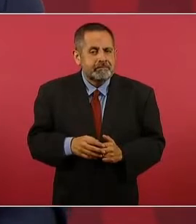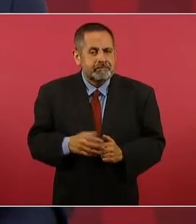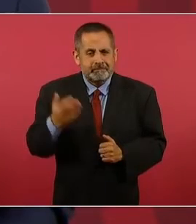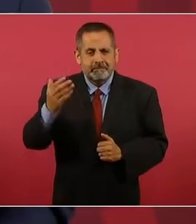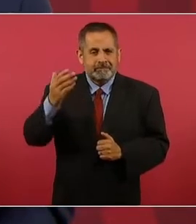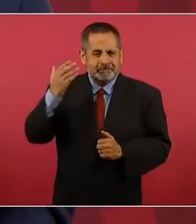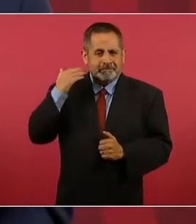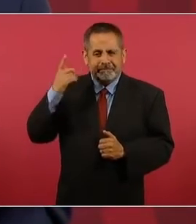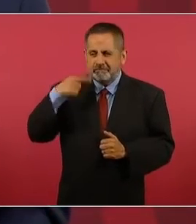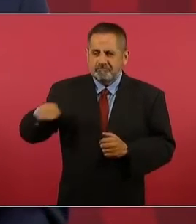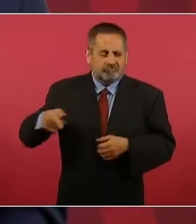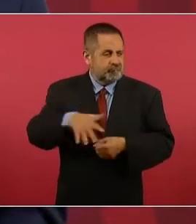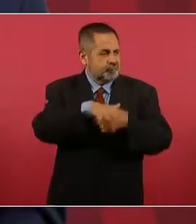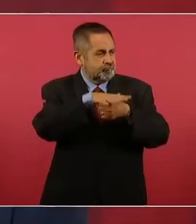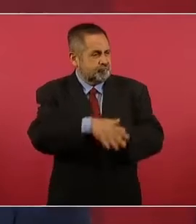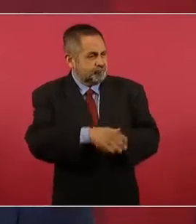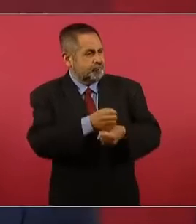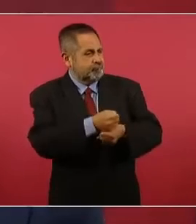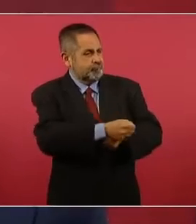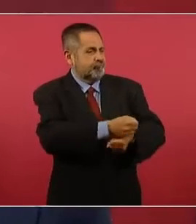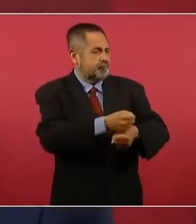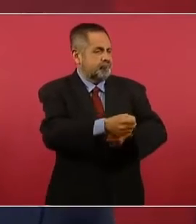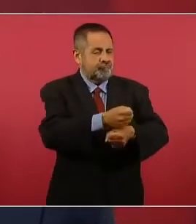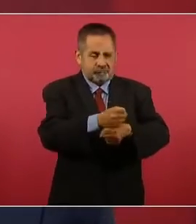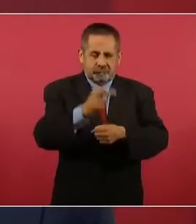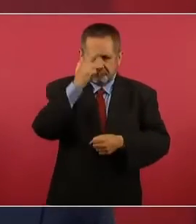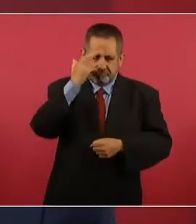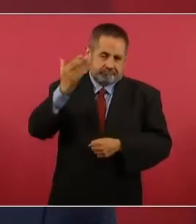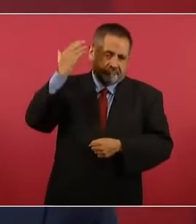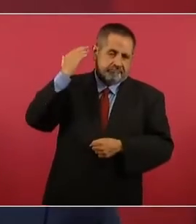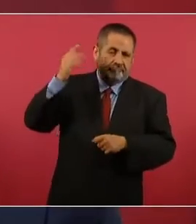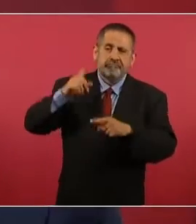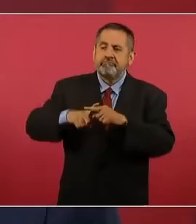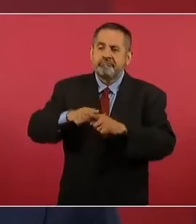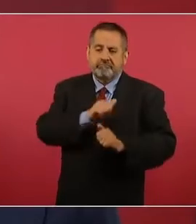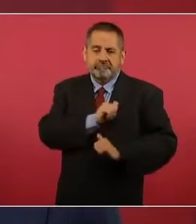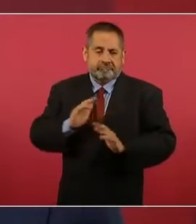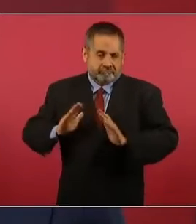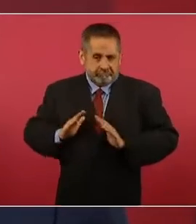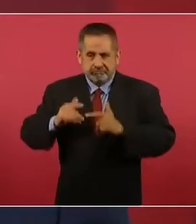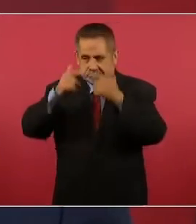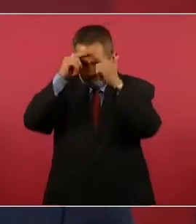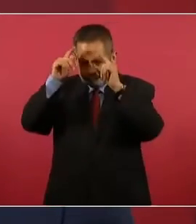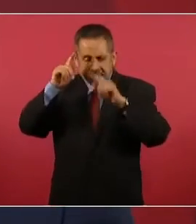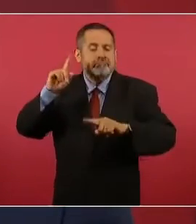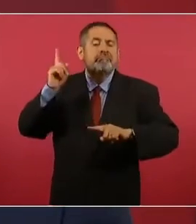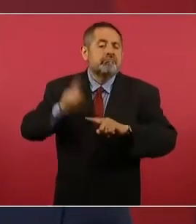actos de represión llevados a cabo por el Ejército, por las marinas,